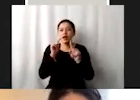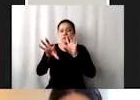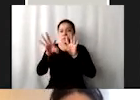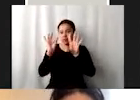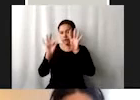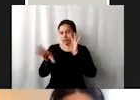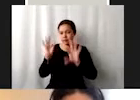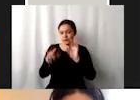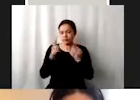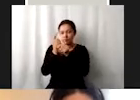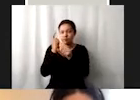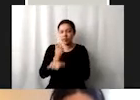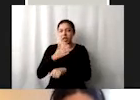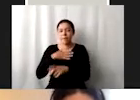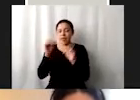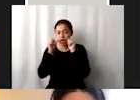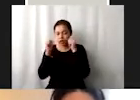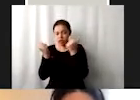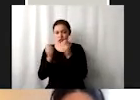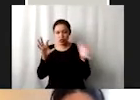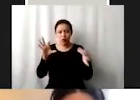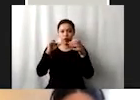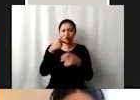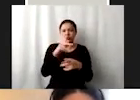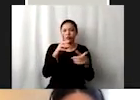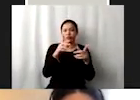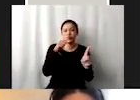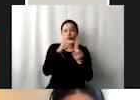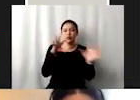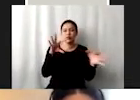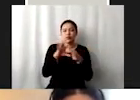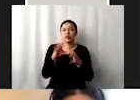organización. No sé si alguien quisiera o abrir el micrófono o ponerlo en el chat.